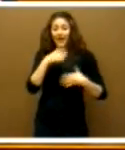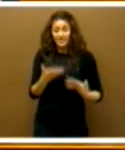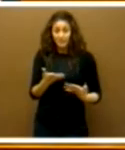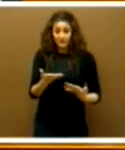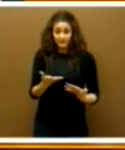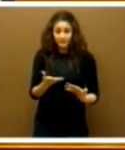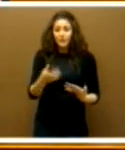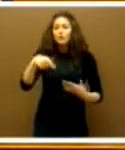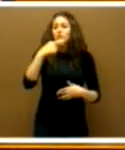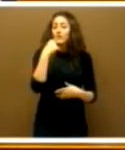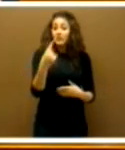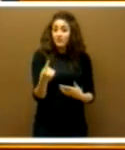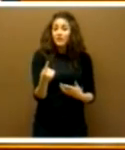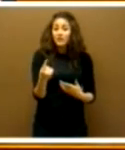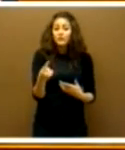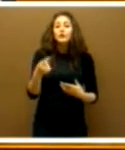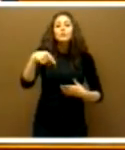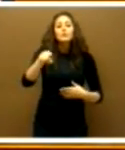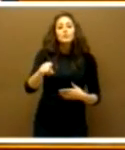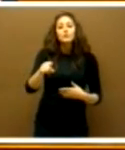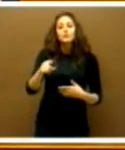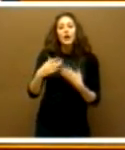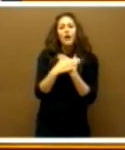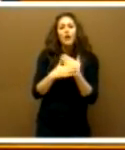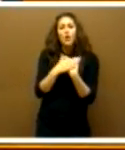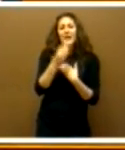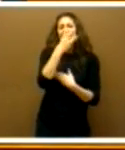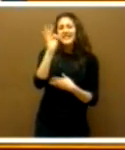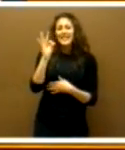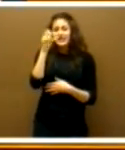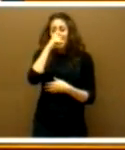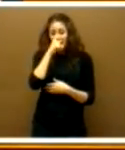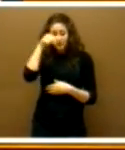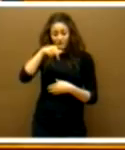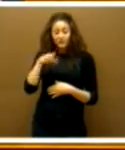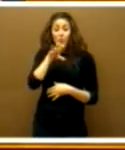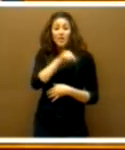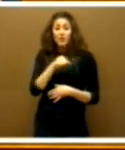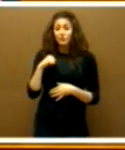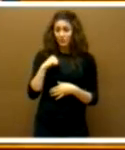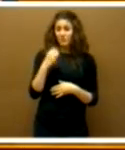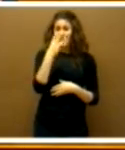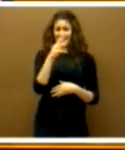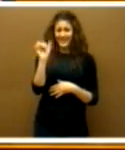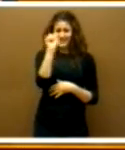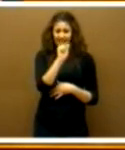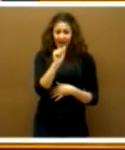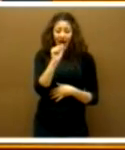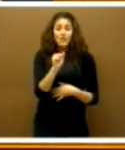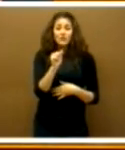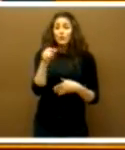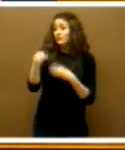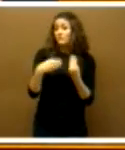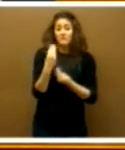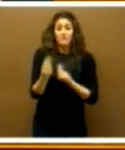están diciendo que ustedes han sido los que han gobernado 30 años esta comunidad autónoma y que no han hecho los deberes que